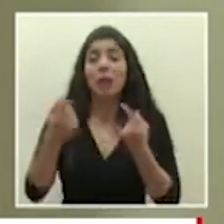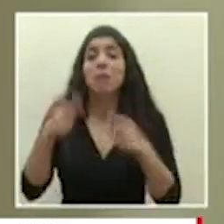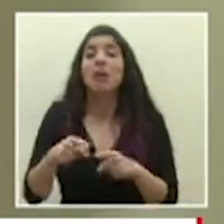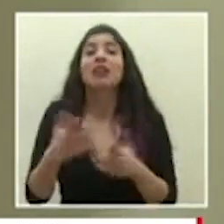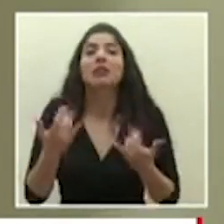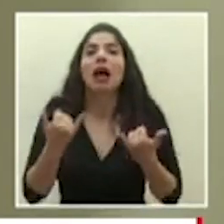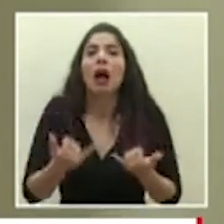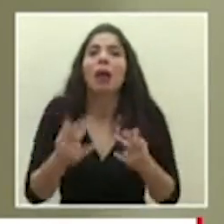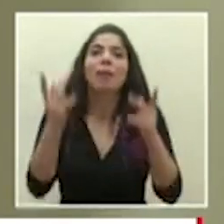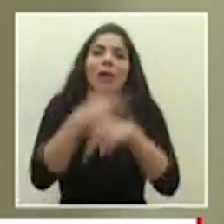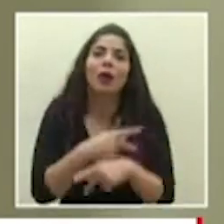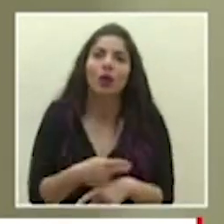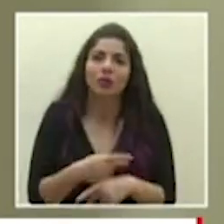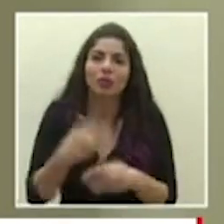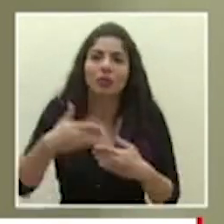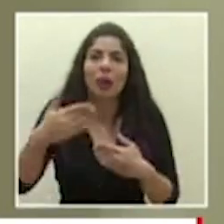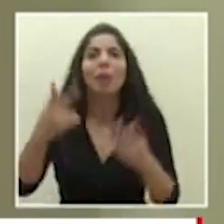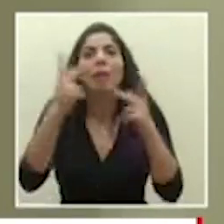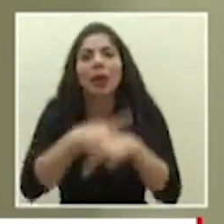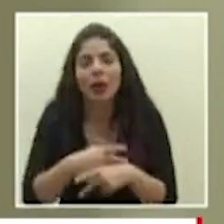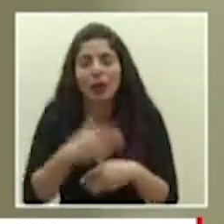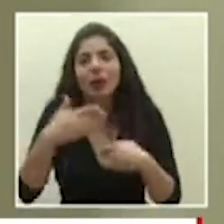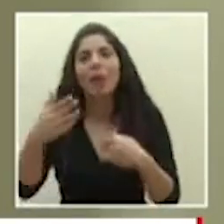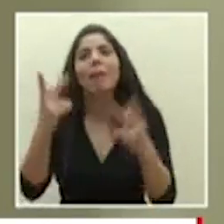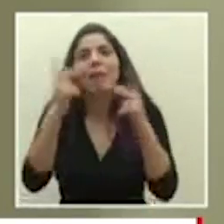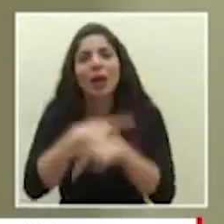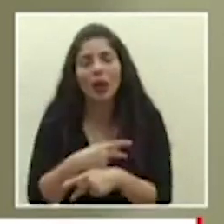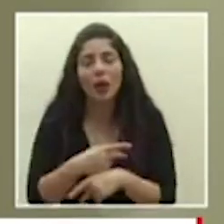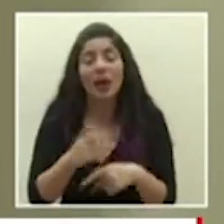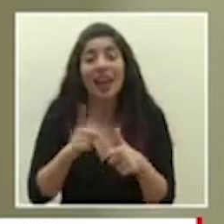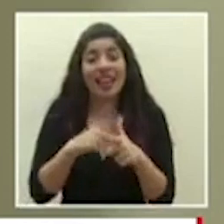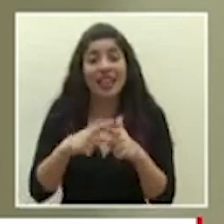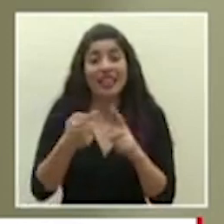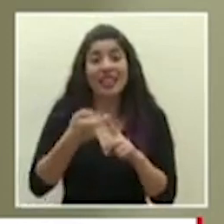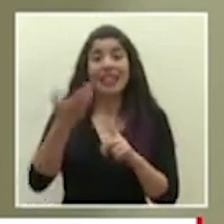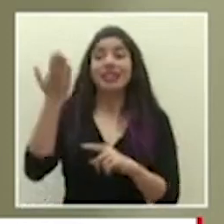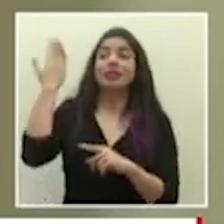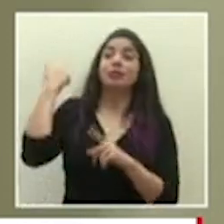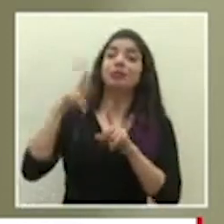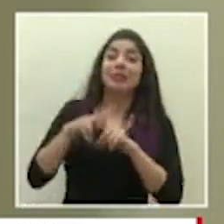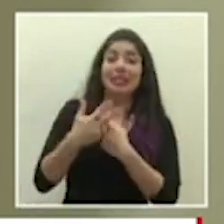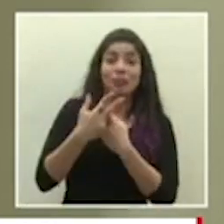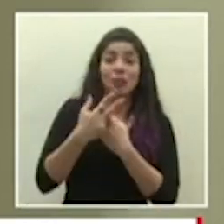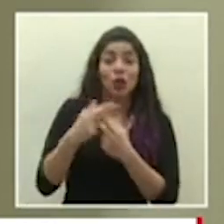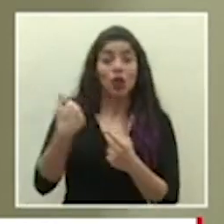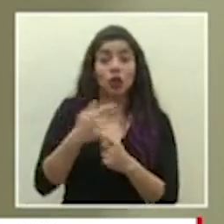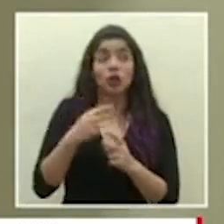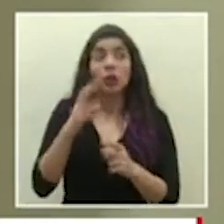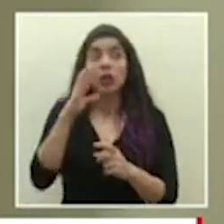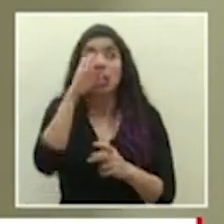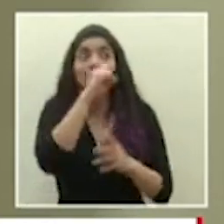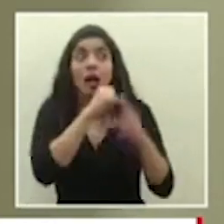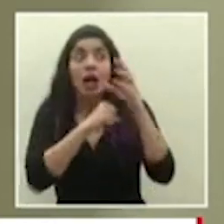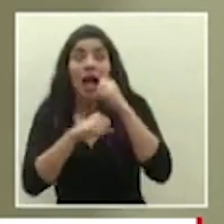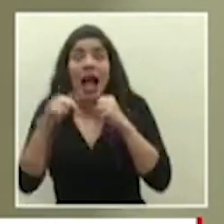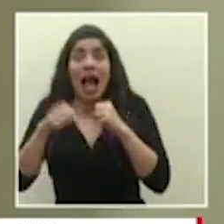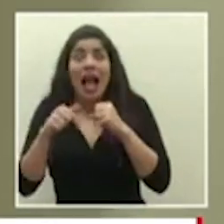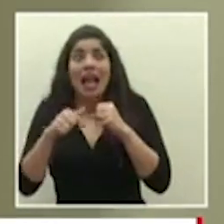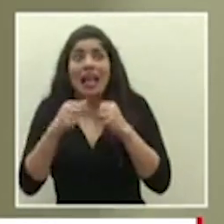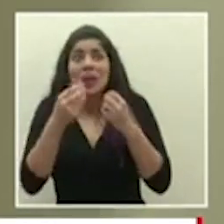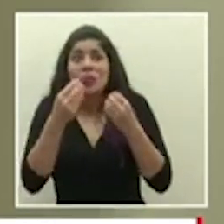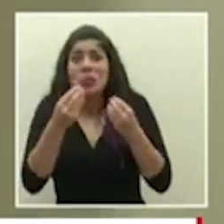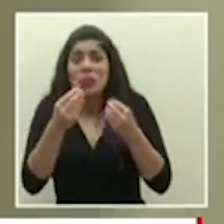cada vez es peor entonces y por eso desde el inicio cuando comenzamos a ver que aquí la demanda era